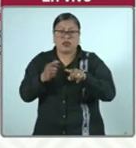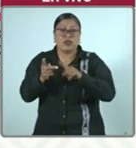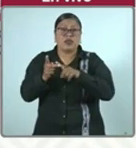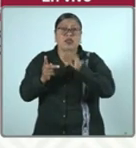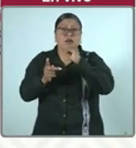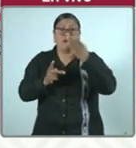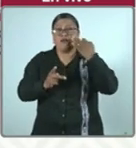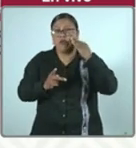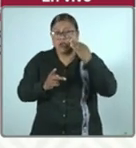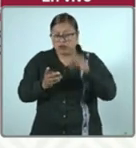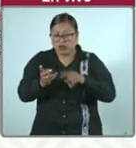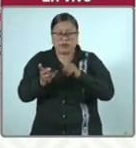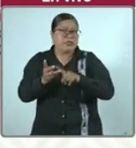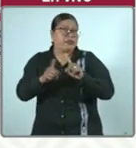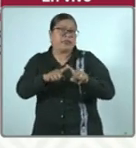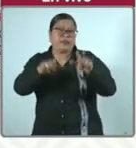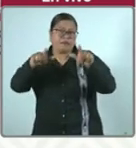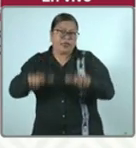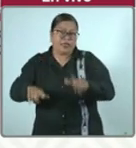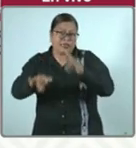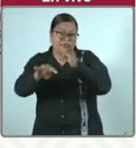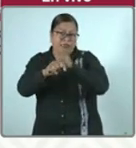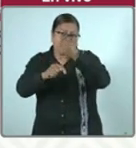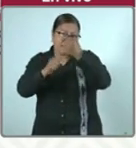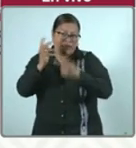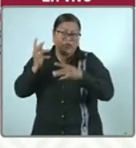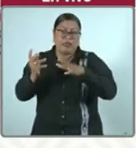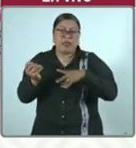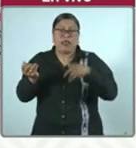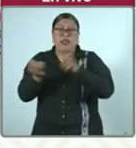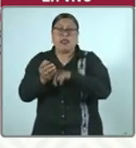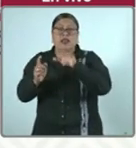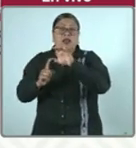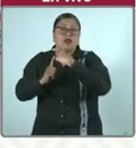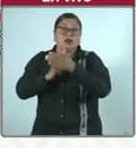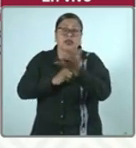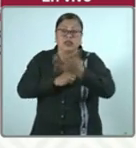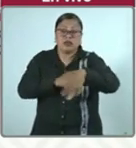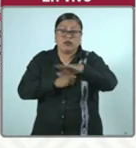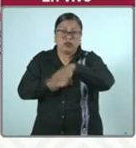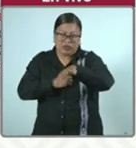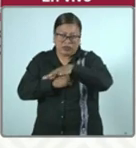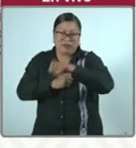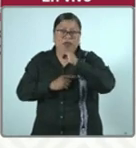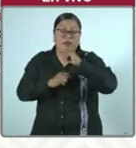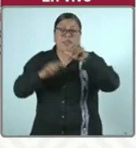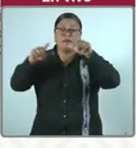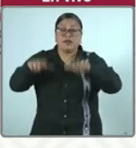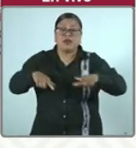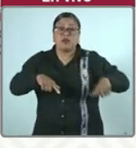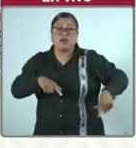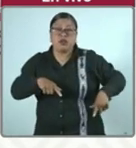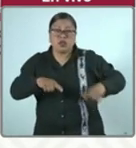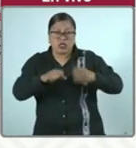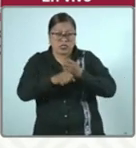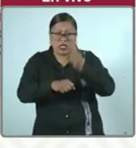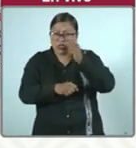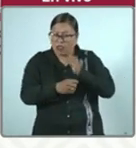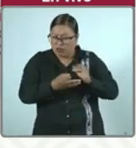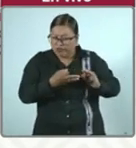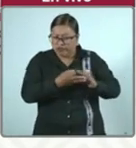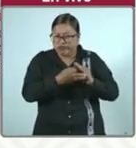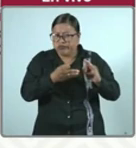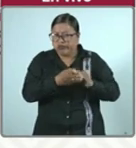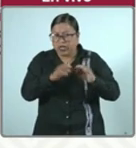en Facebook y en otras redes sociales con las que cuenta la Comisión de Búsqueda. Y también en la página del Gobierno del Estado, que de manera permanente ha